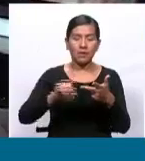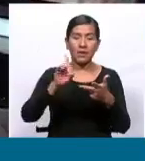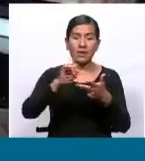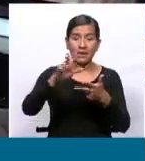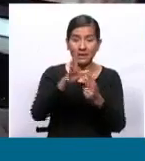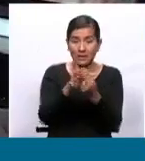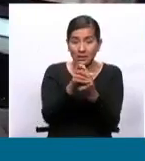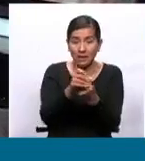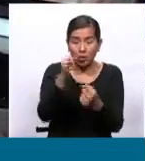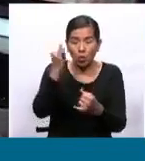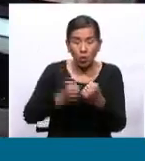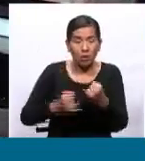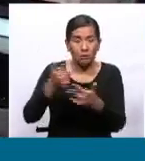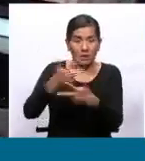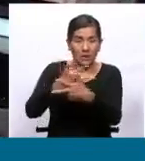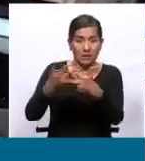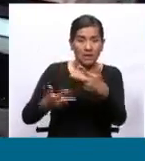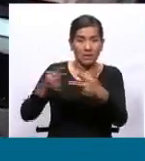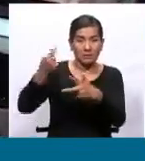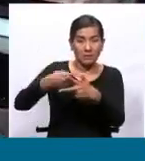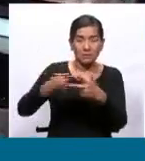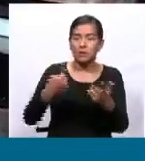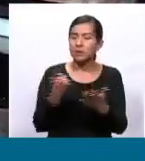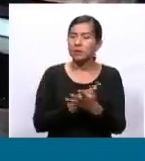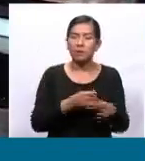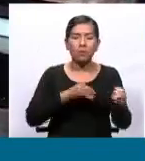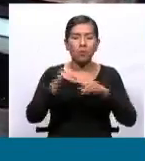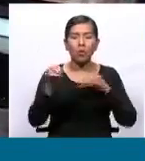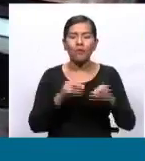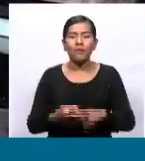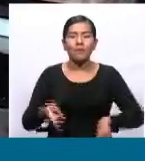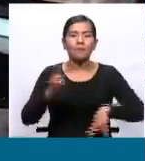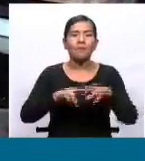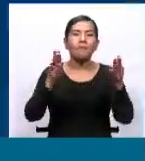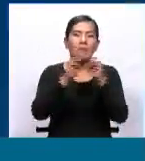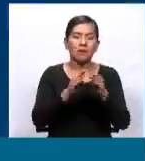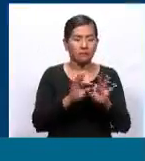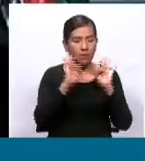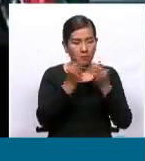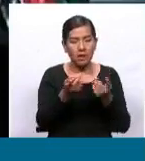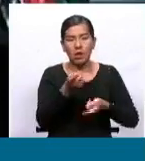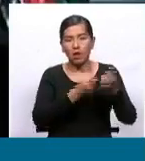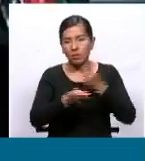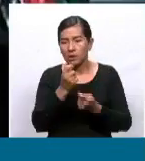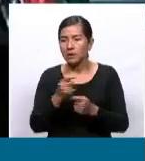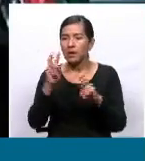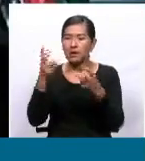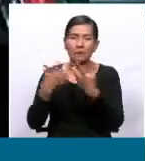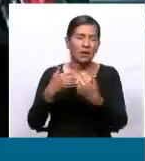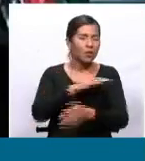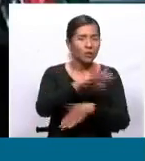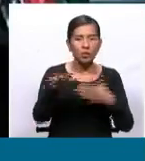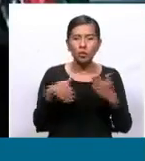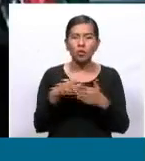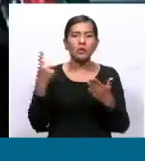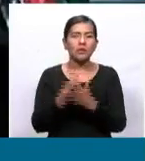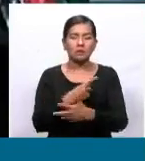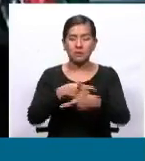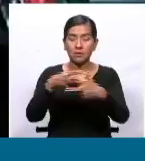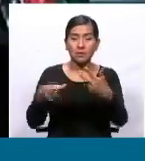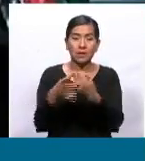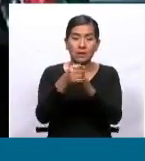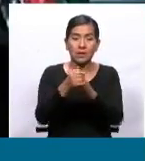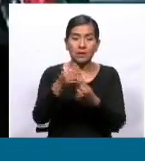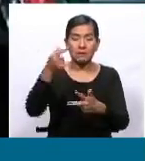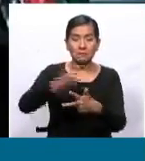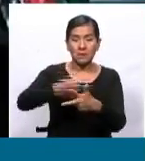economía. Ya sea para los productores, para los comerciantes, para las familias, en fin. Es el trimestre donde hay